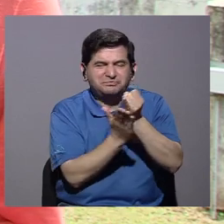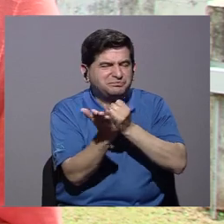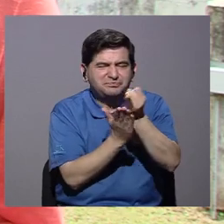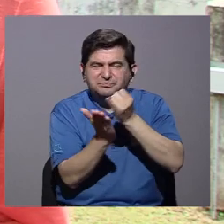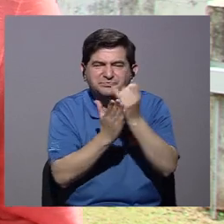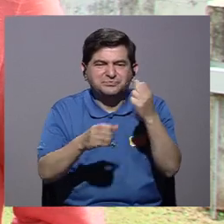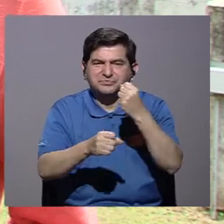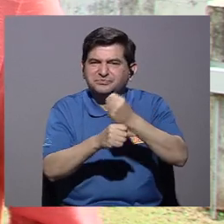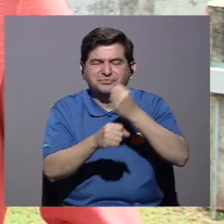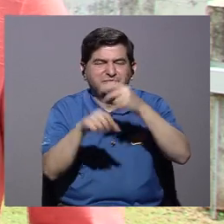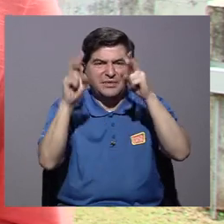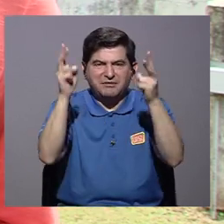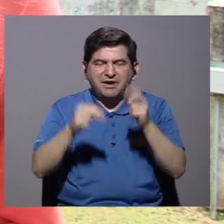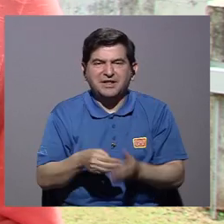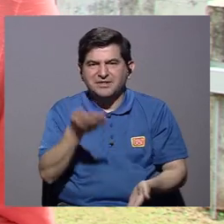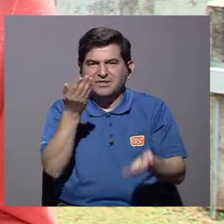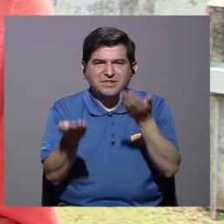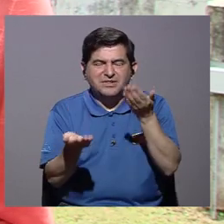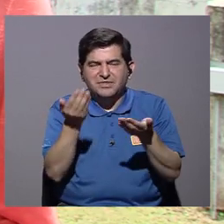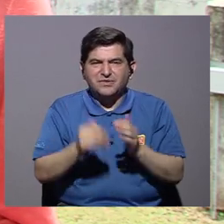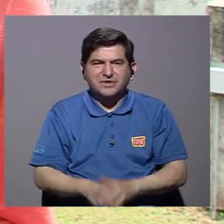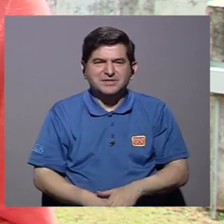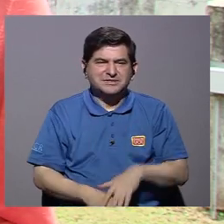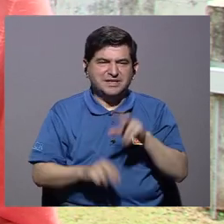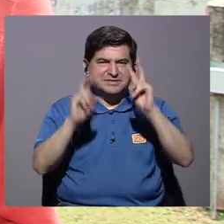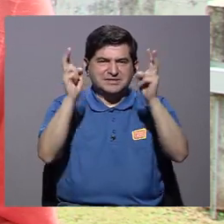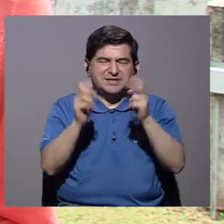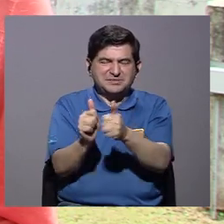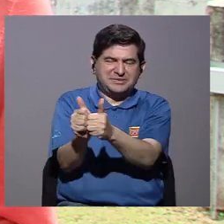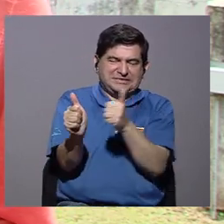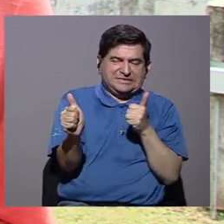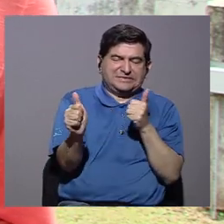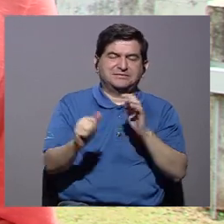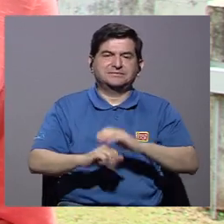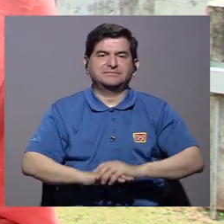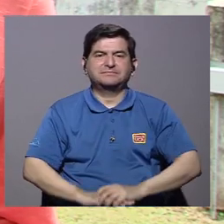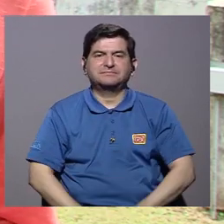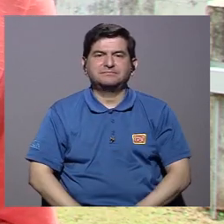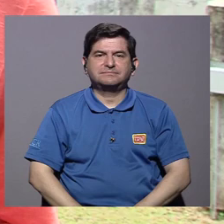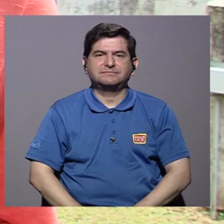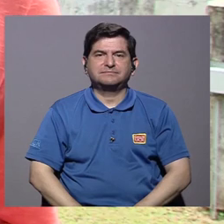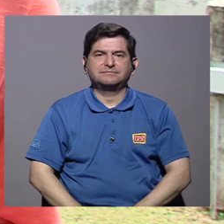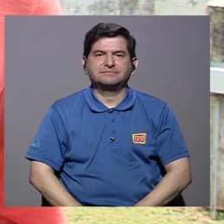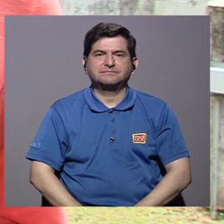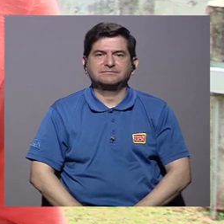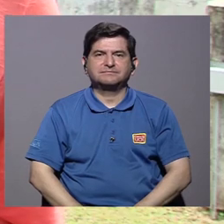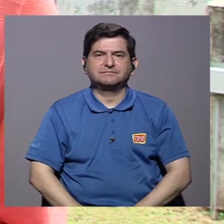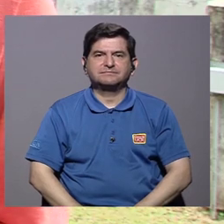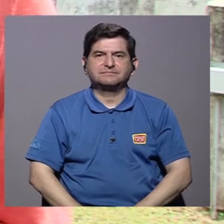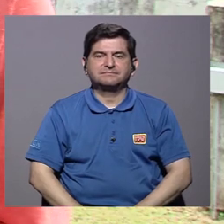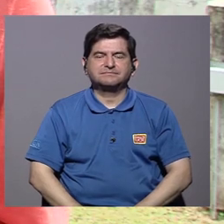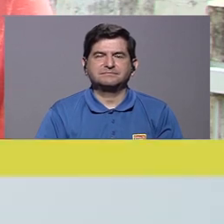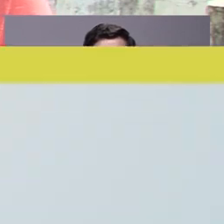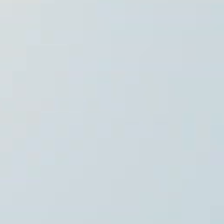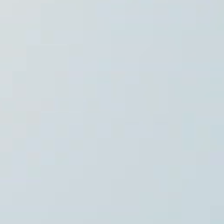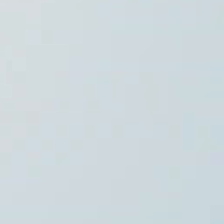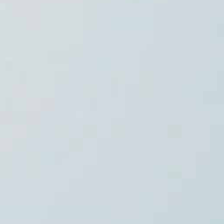ahí, no se presentan. Las investigaciones que se hacen sobre el tema se quedan un poquito más, como más atrasito.